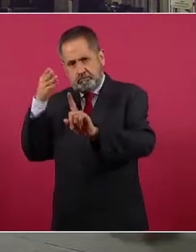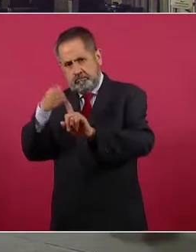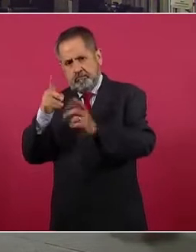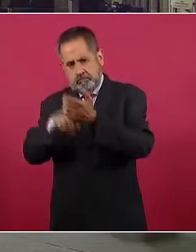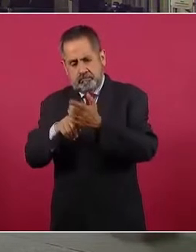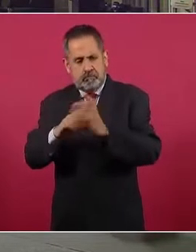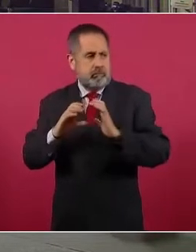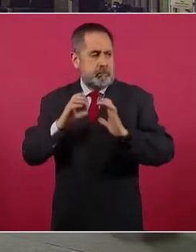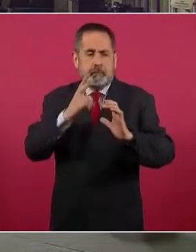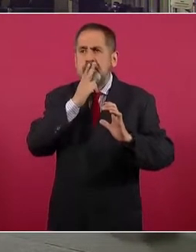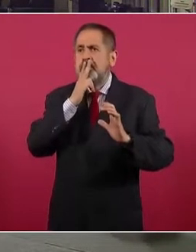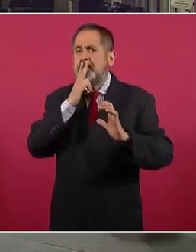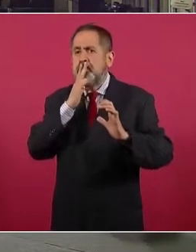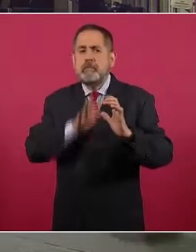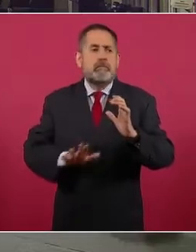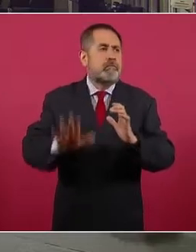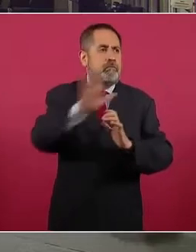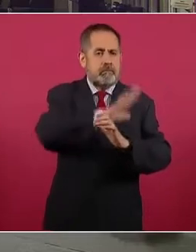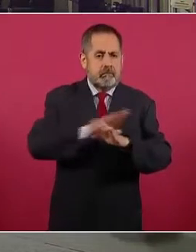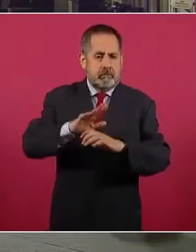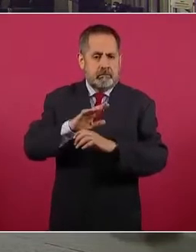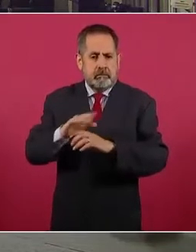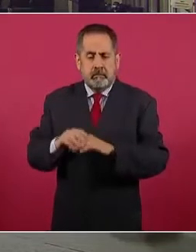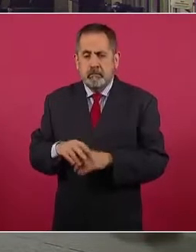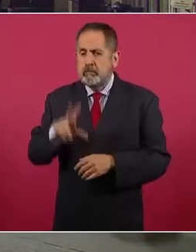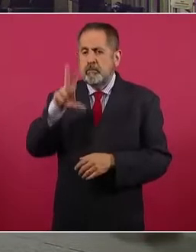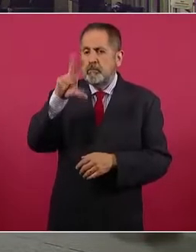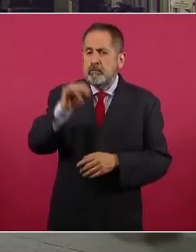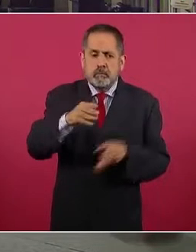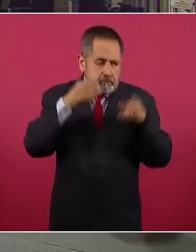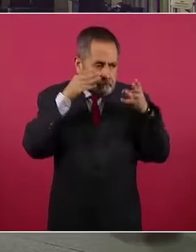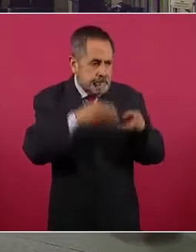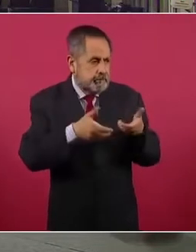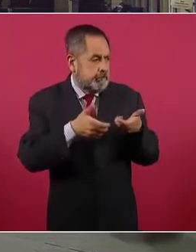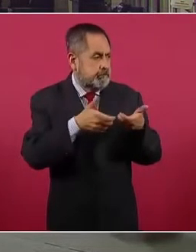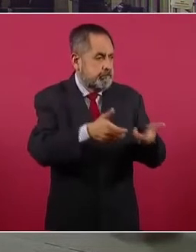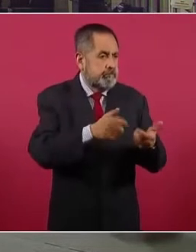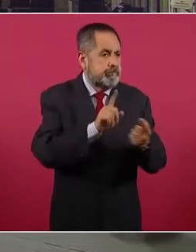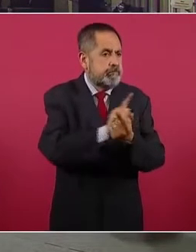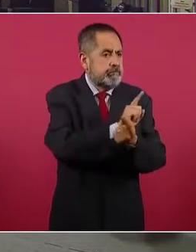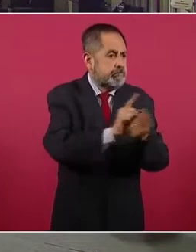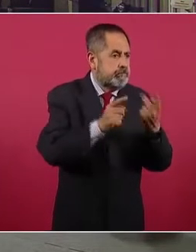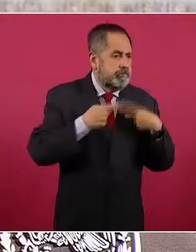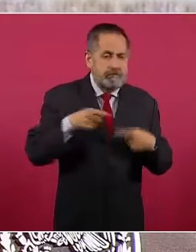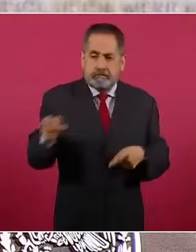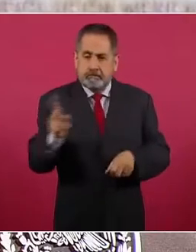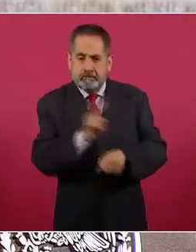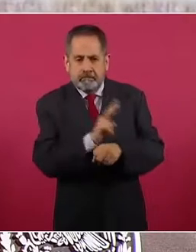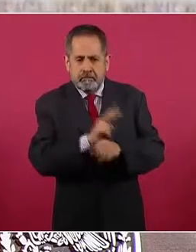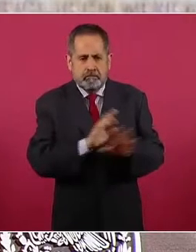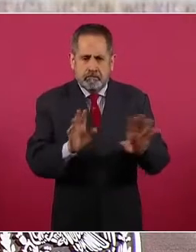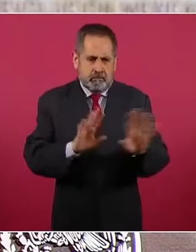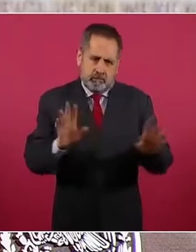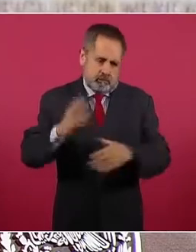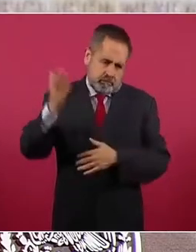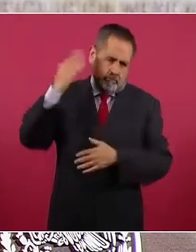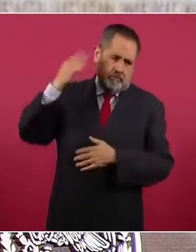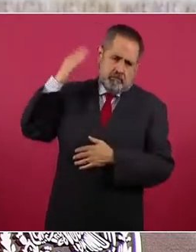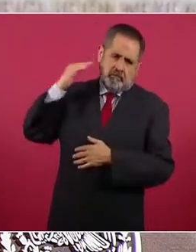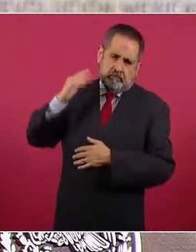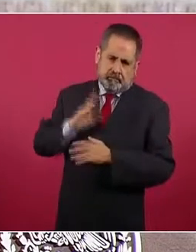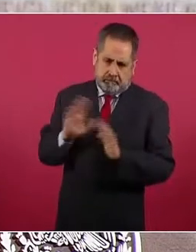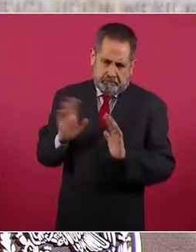fundamentales, no la seguridad pública, pero